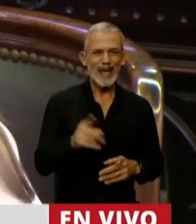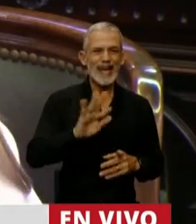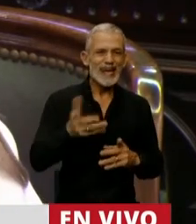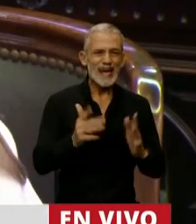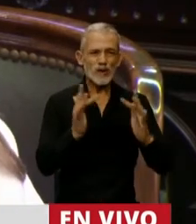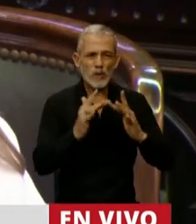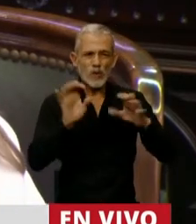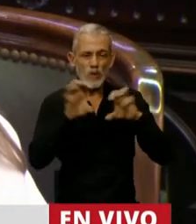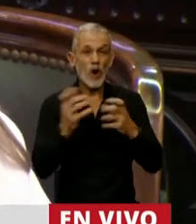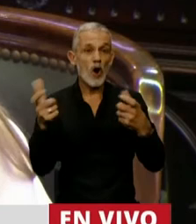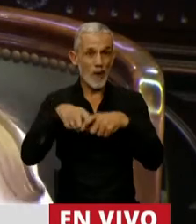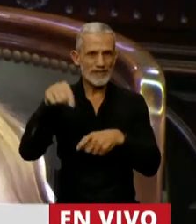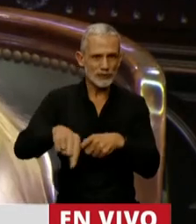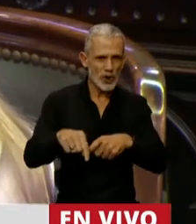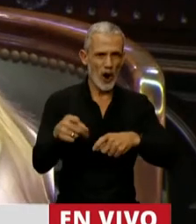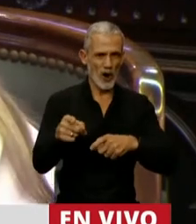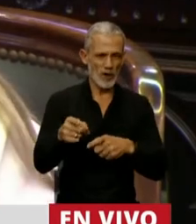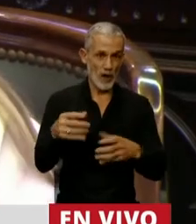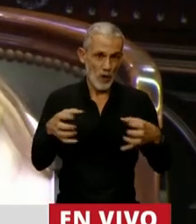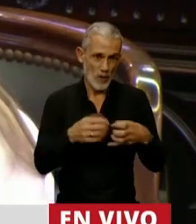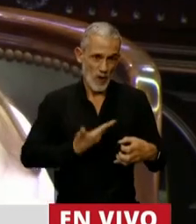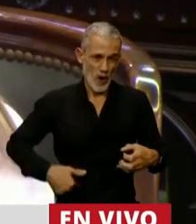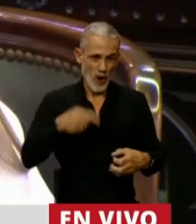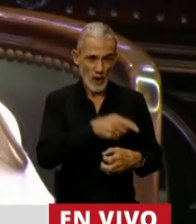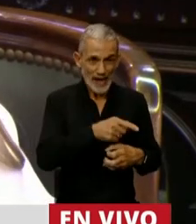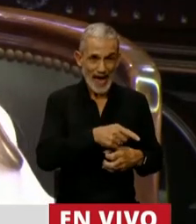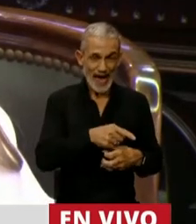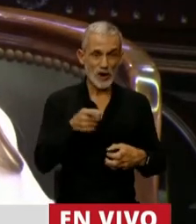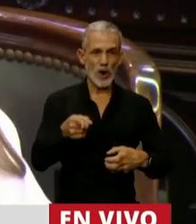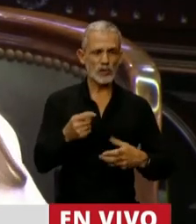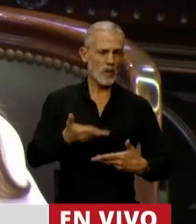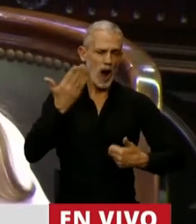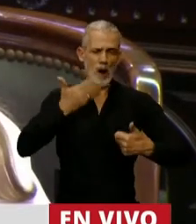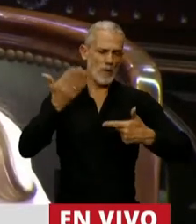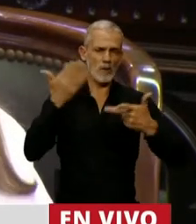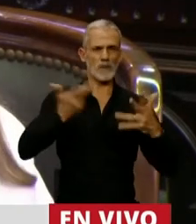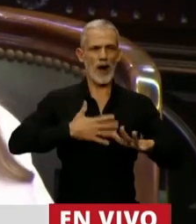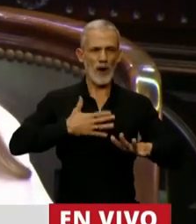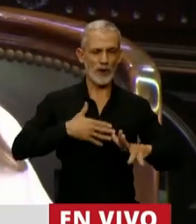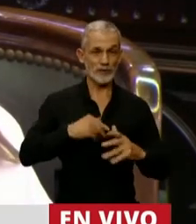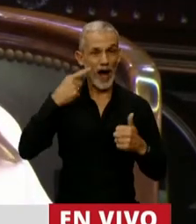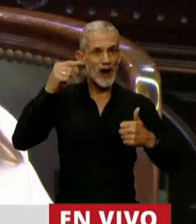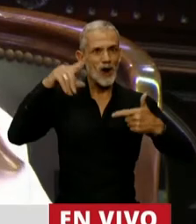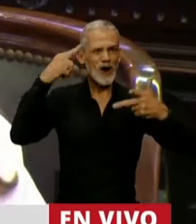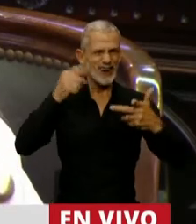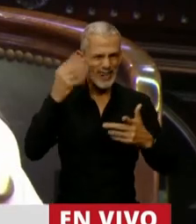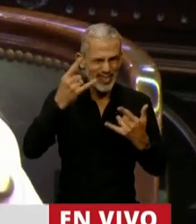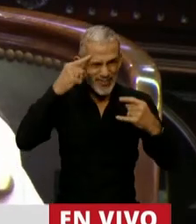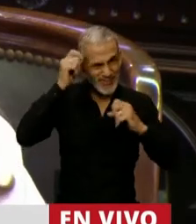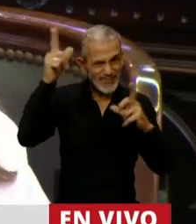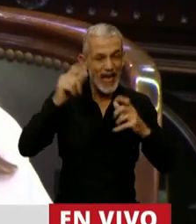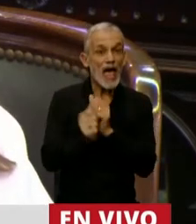telemático de la Comisión de Presupuestos los oficialistas alardean y se managlorían por logros imaginarios, los